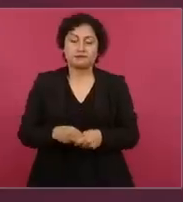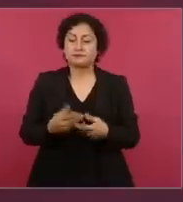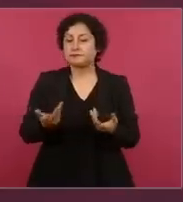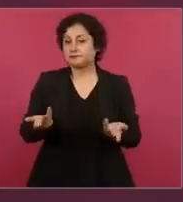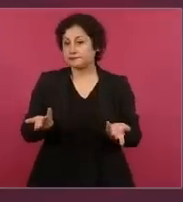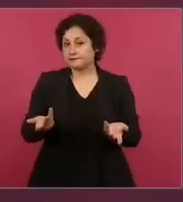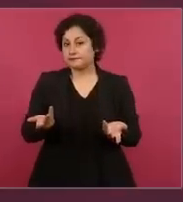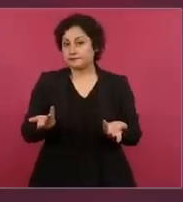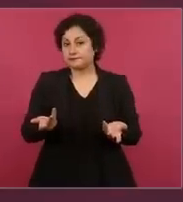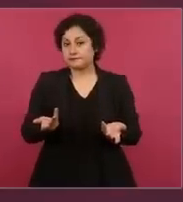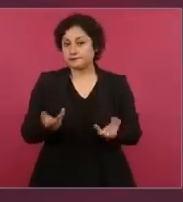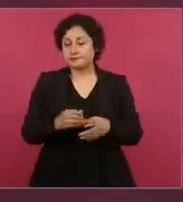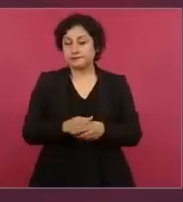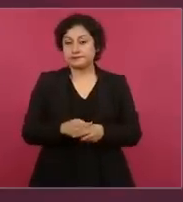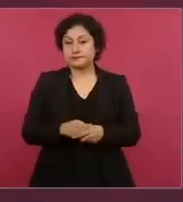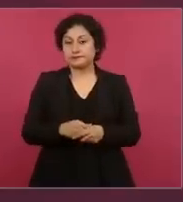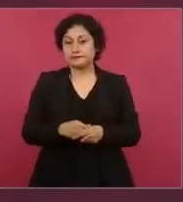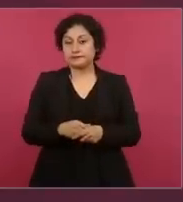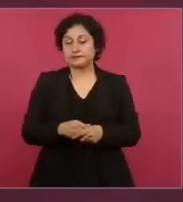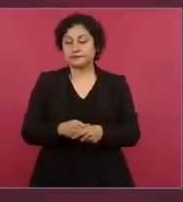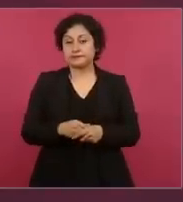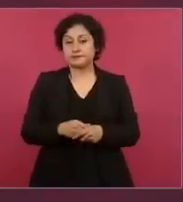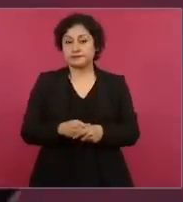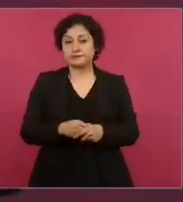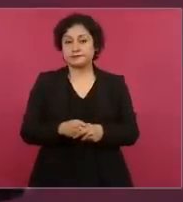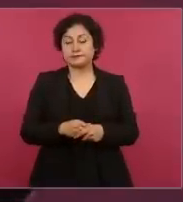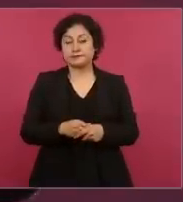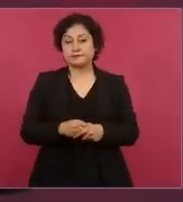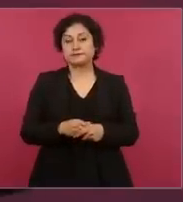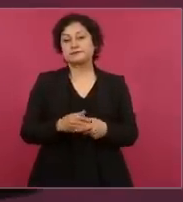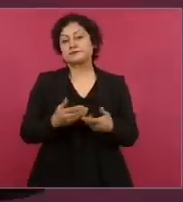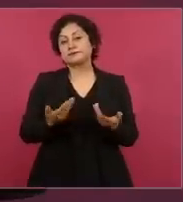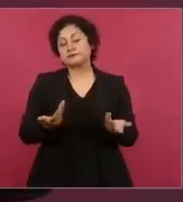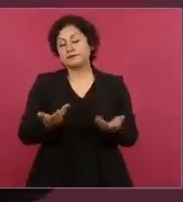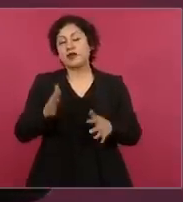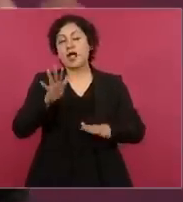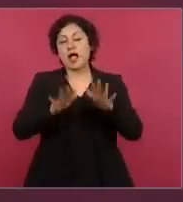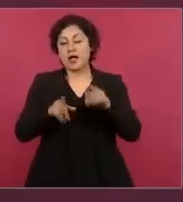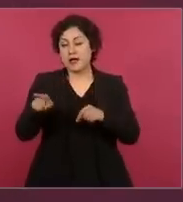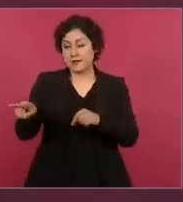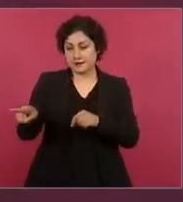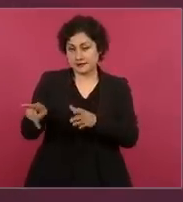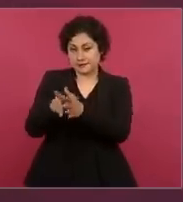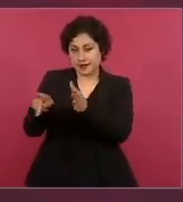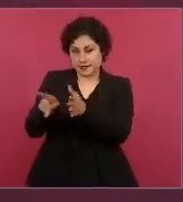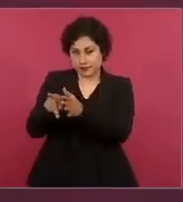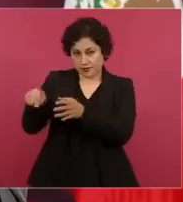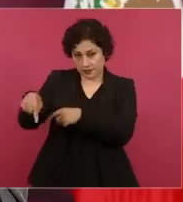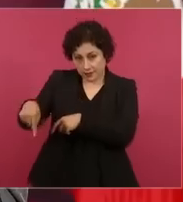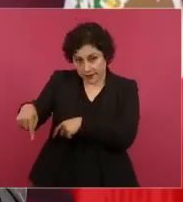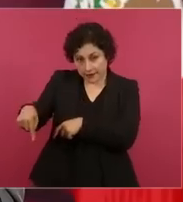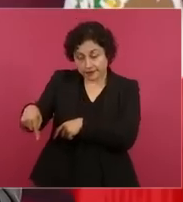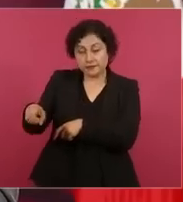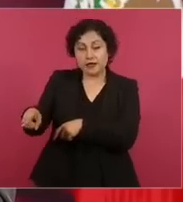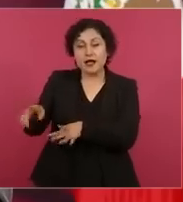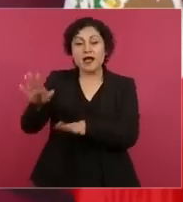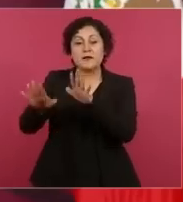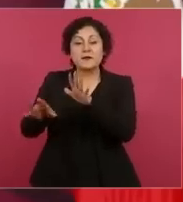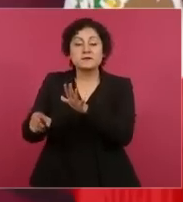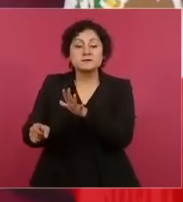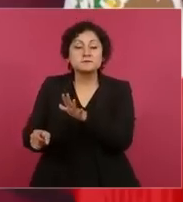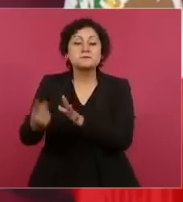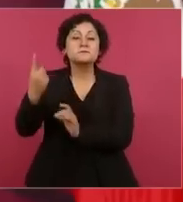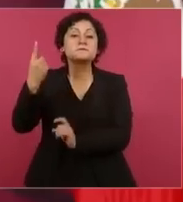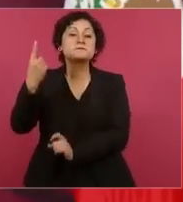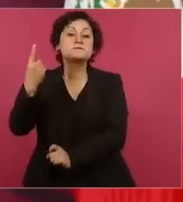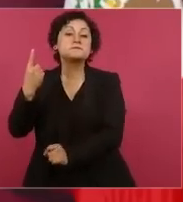de repente saca algo de nosotros, pero